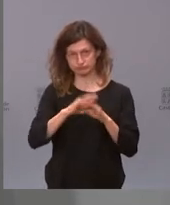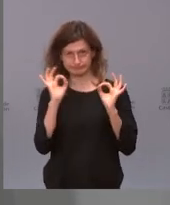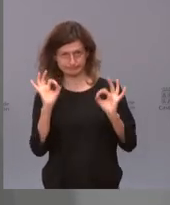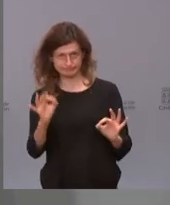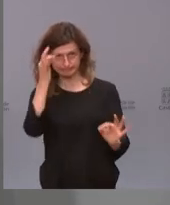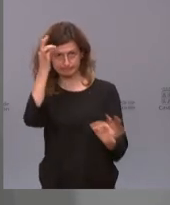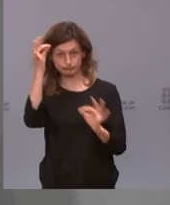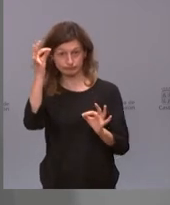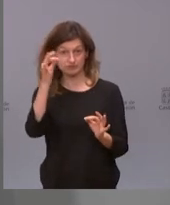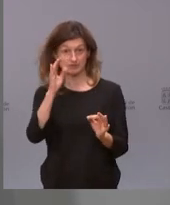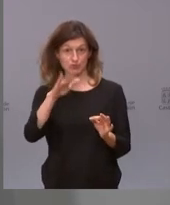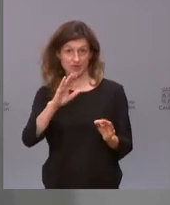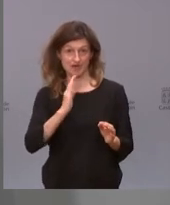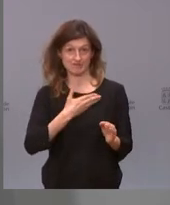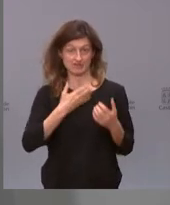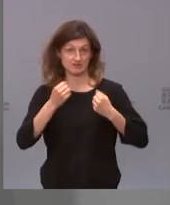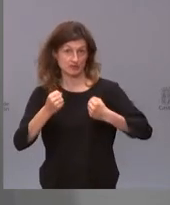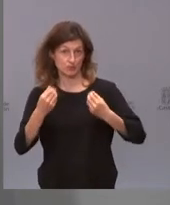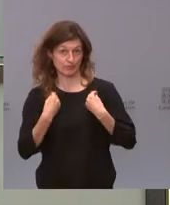nos va en ello la vida y la salud.